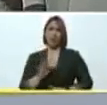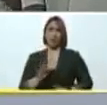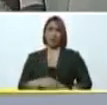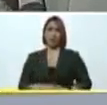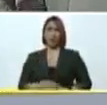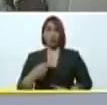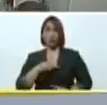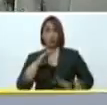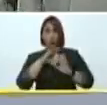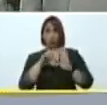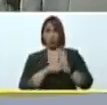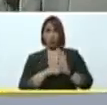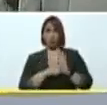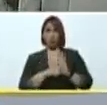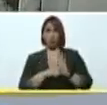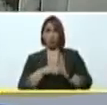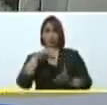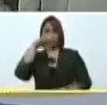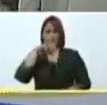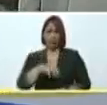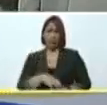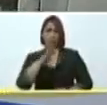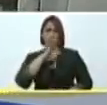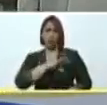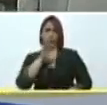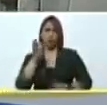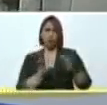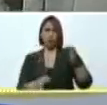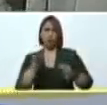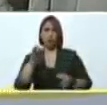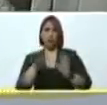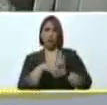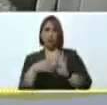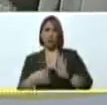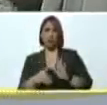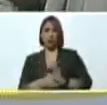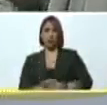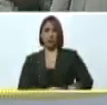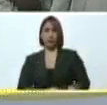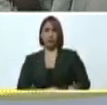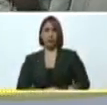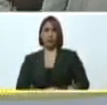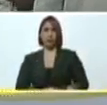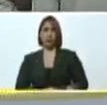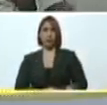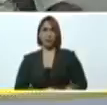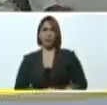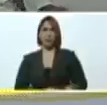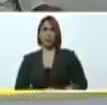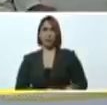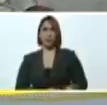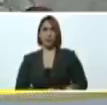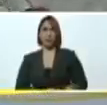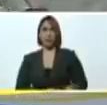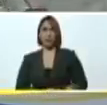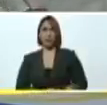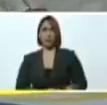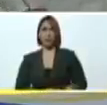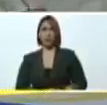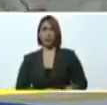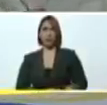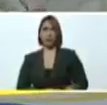el concepto del estado social de justicia y de derecho por eso el